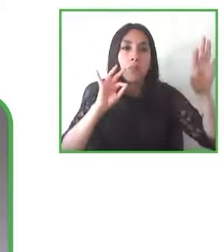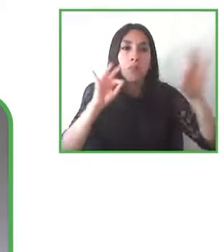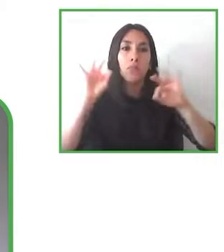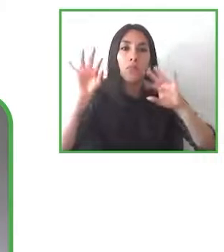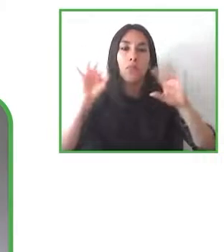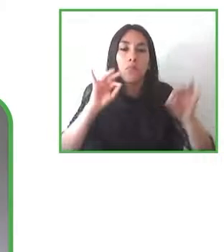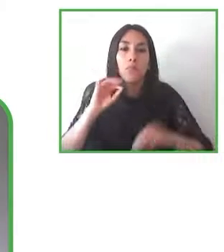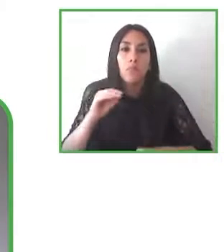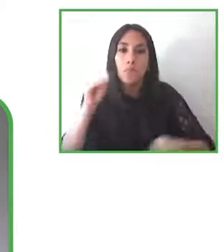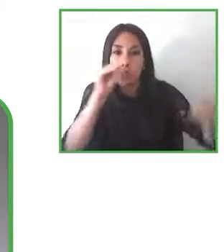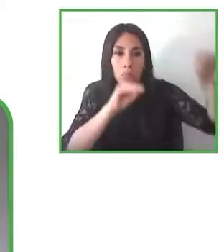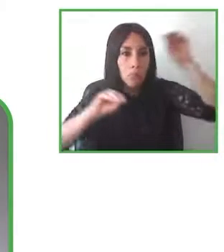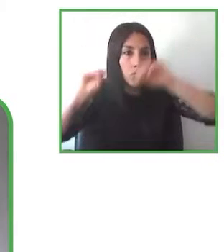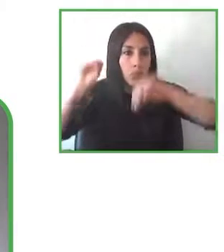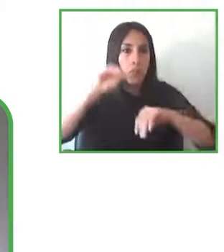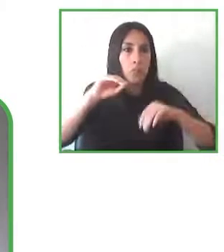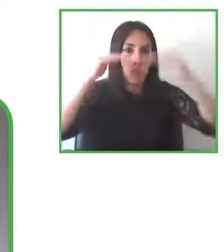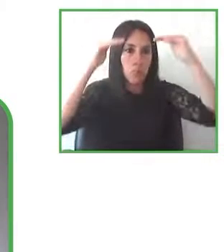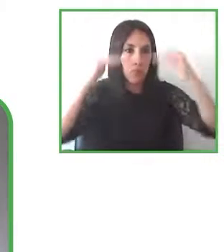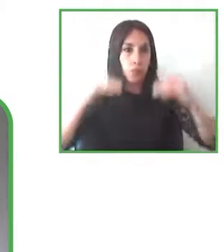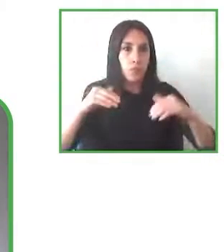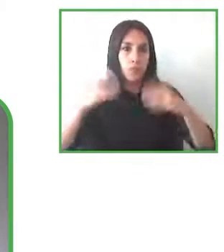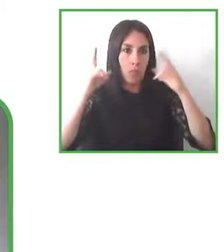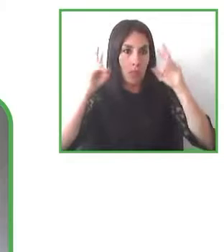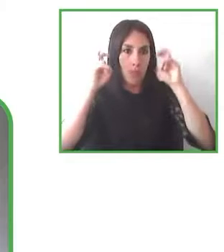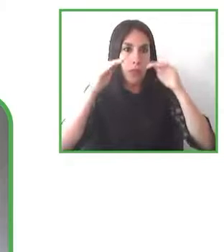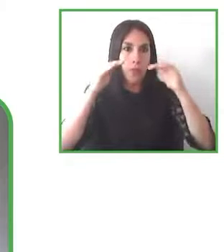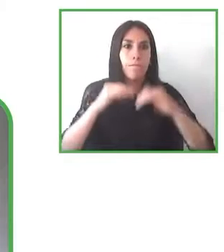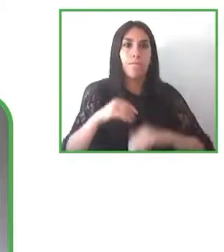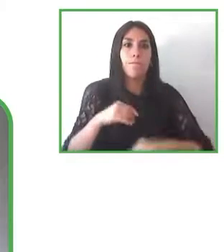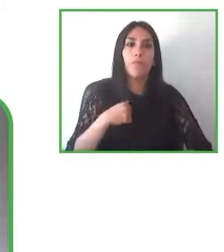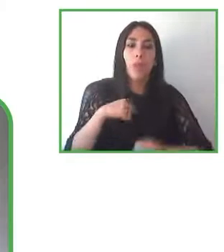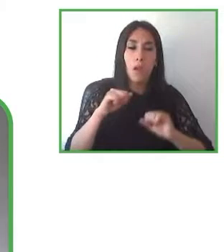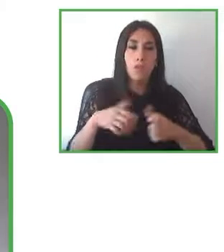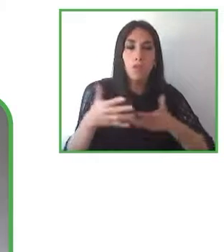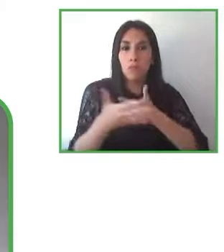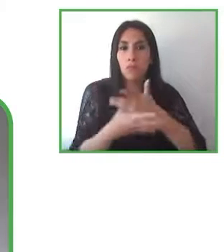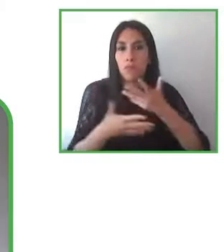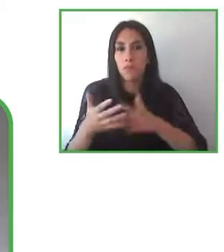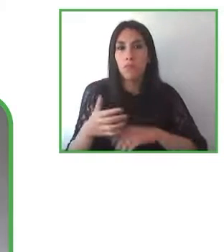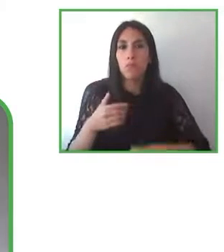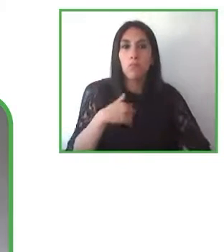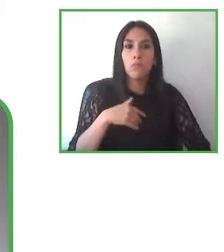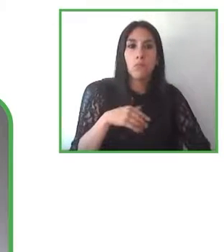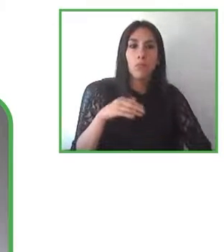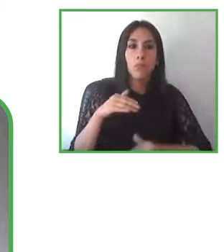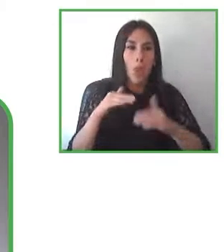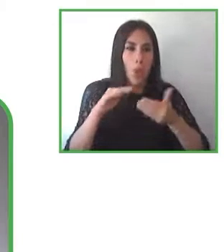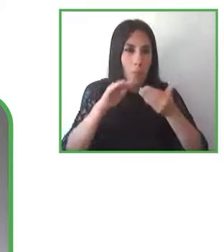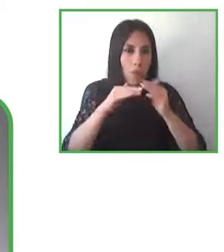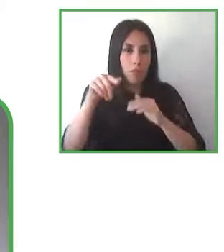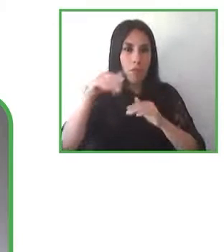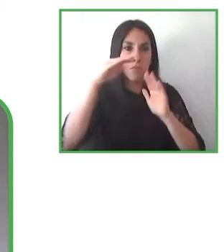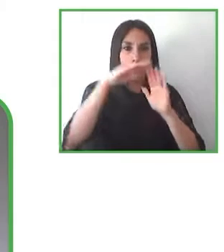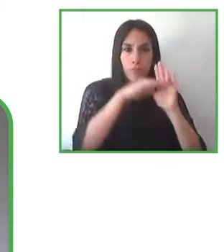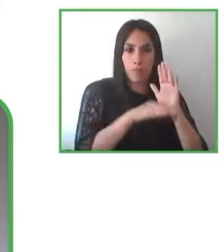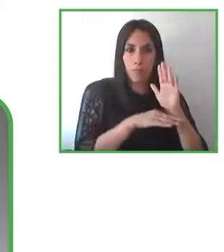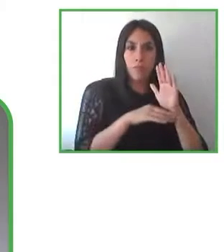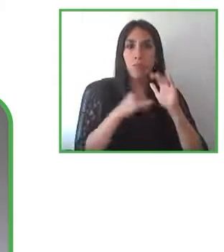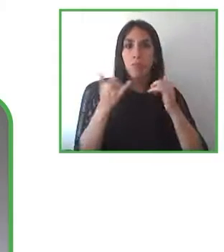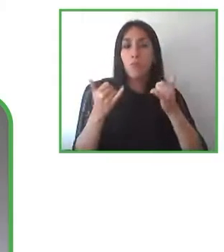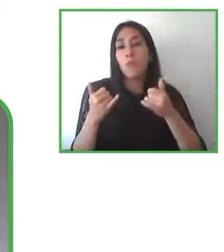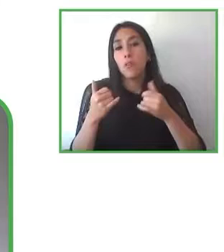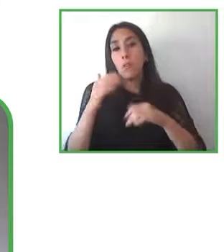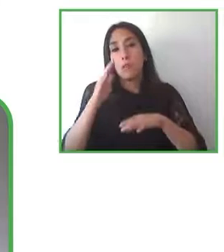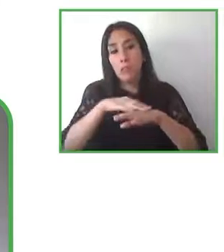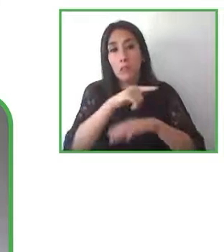así que nuestro material está ahí disponible justamente para tratar de ayudar y colaborar en resolver todas